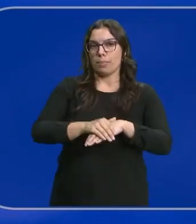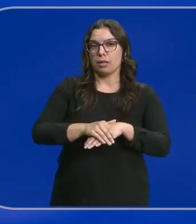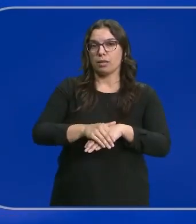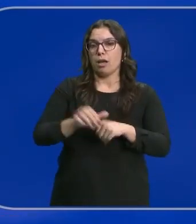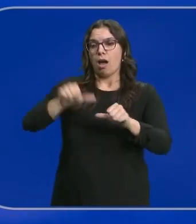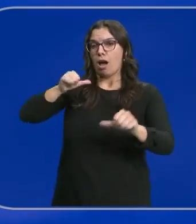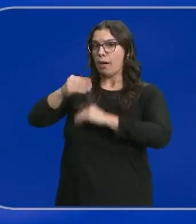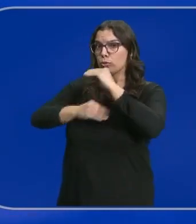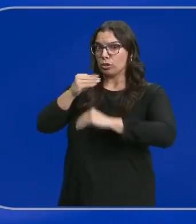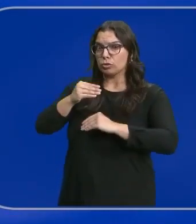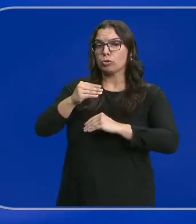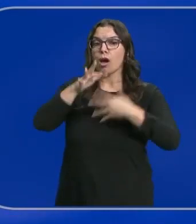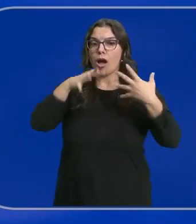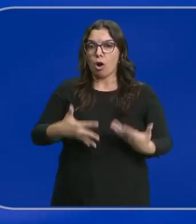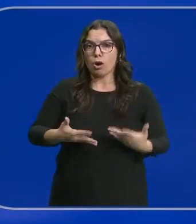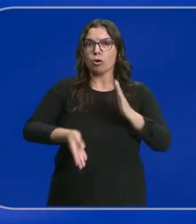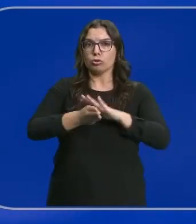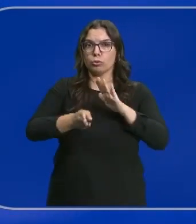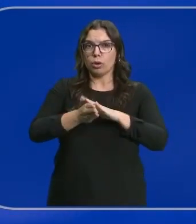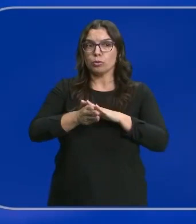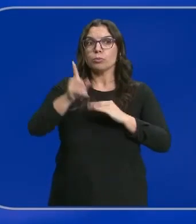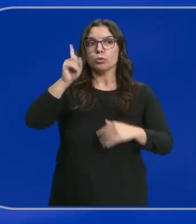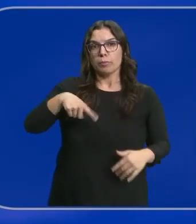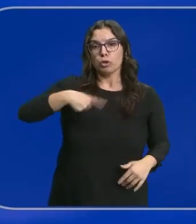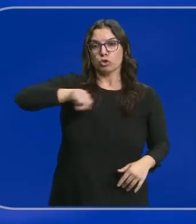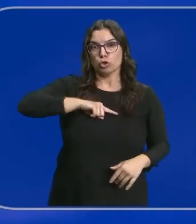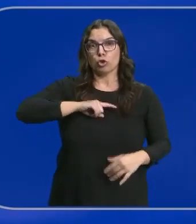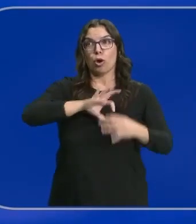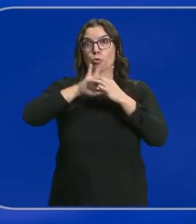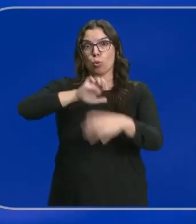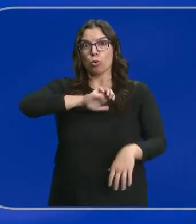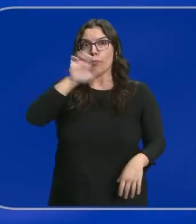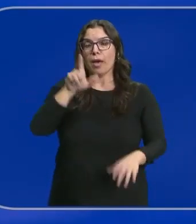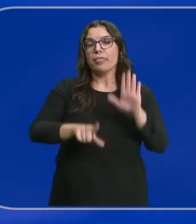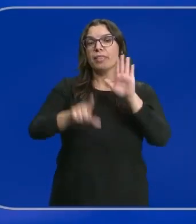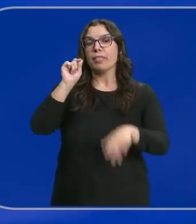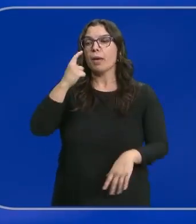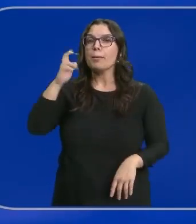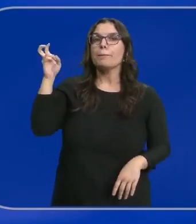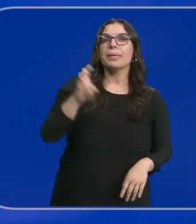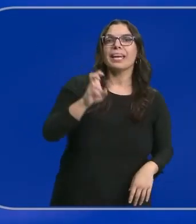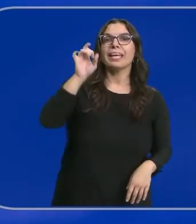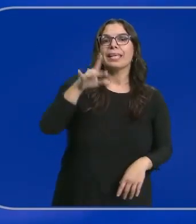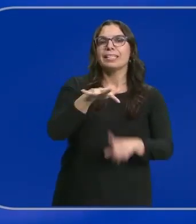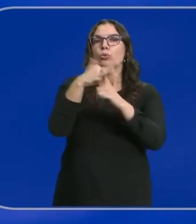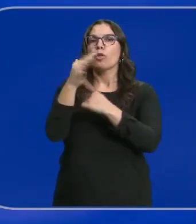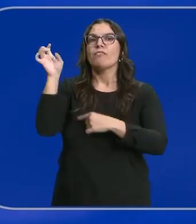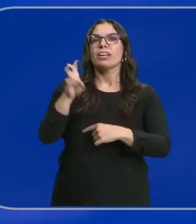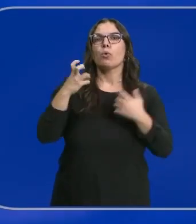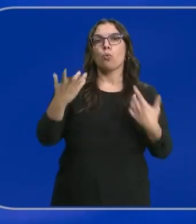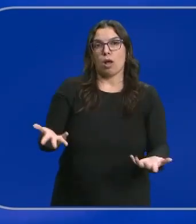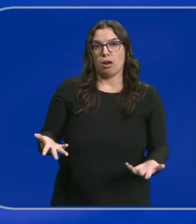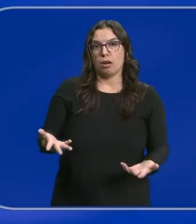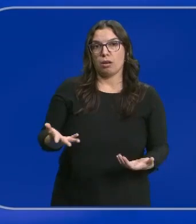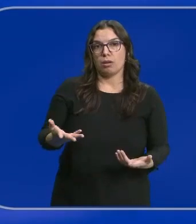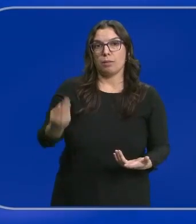Lo hemos hecho en el pasado. Lo hacemos ahora, pero nosotros, como europeos, decidiremos quién viene a Europa y en qué circunstancias,